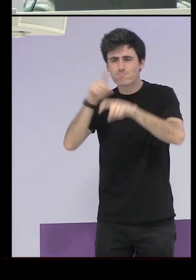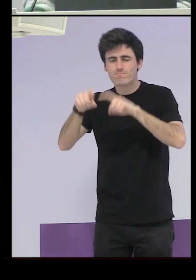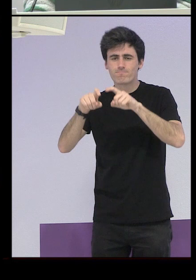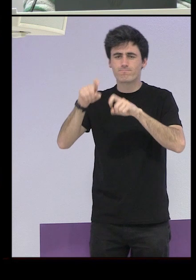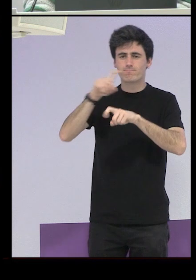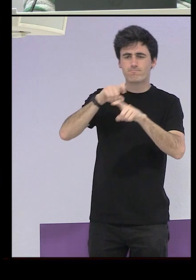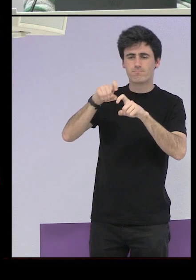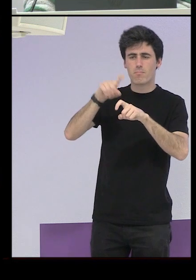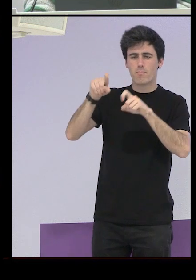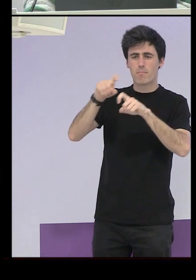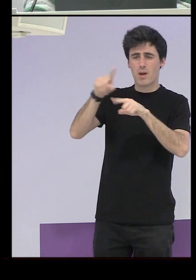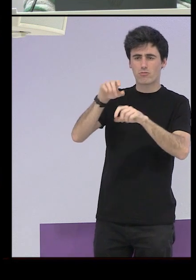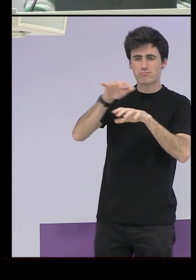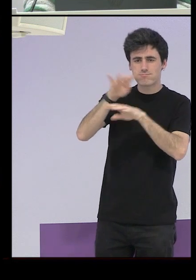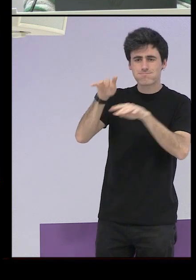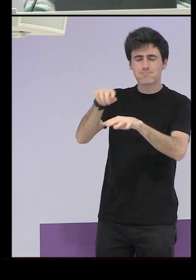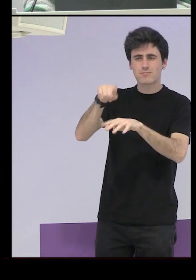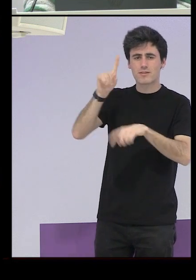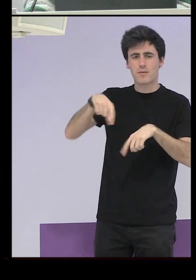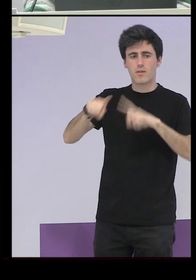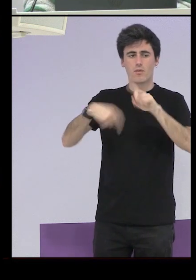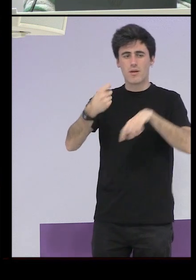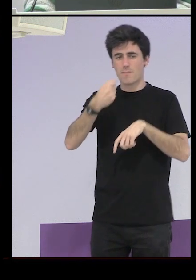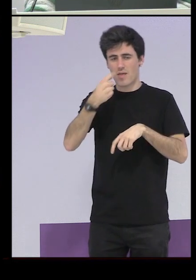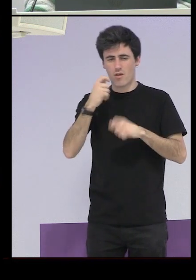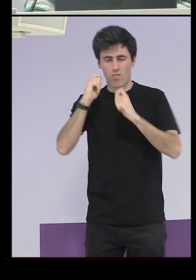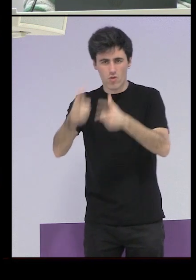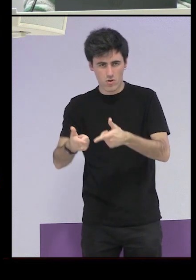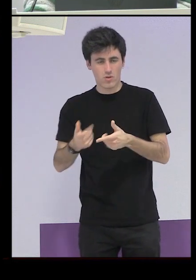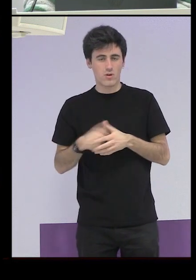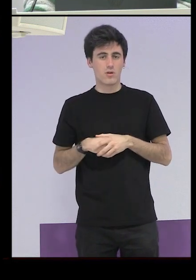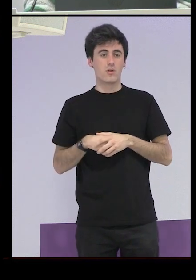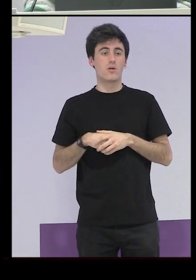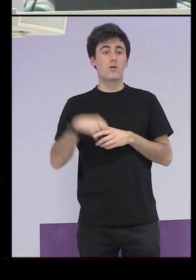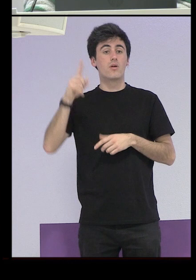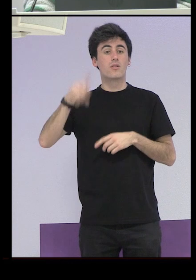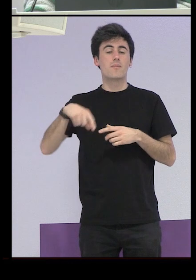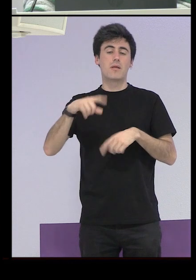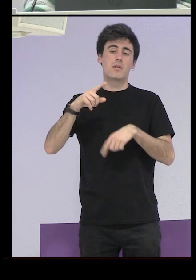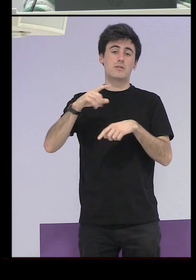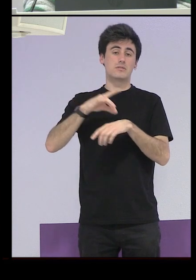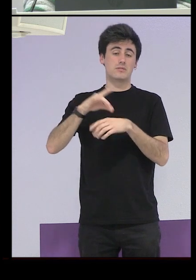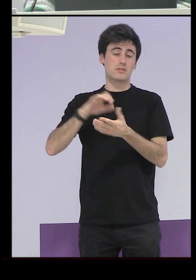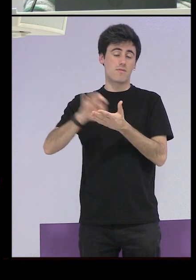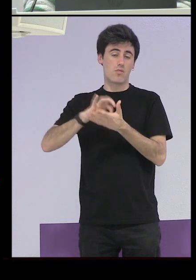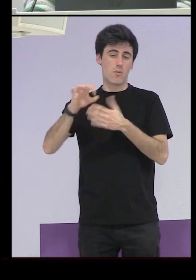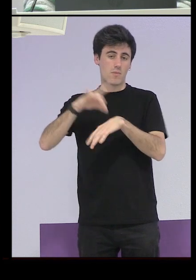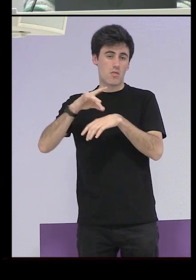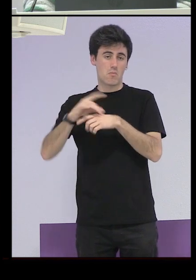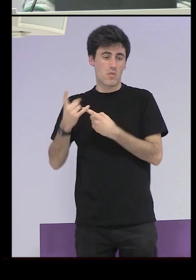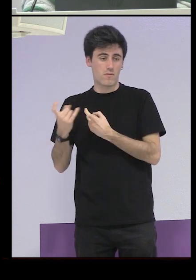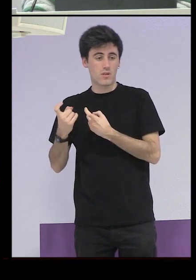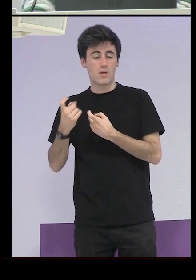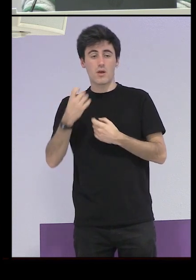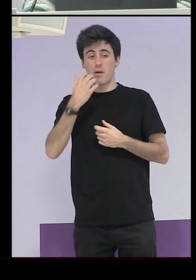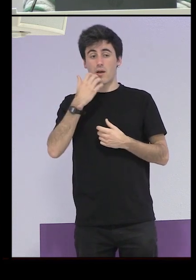médico solo en muy contadas casos es preciso darles el estrosoco y entonces se requieren los servicios del médico en las primeras entrevistas con ellas me entero